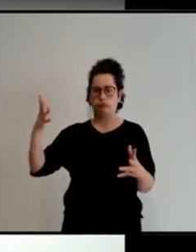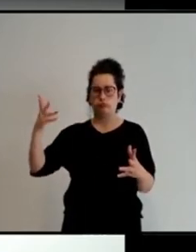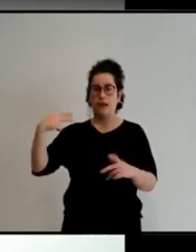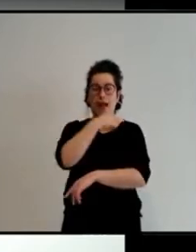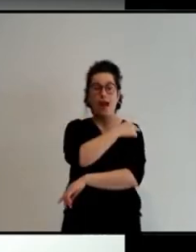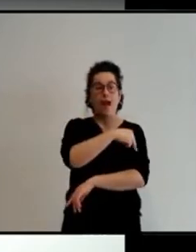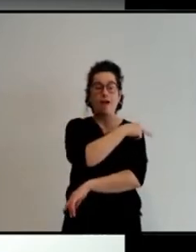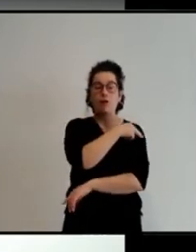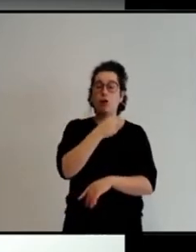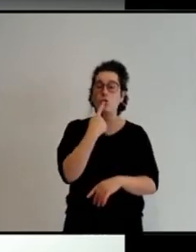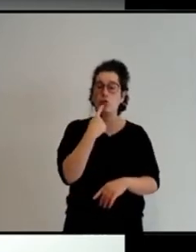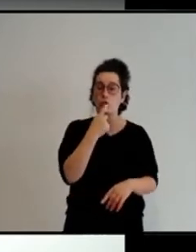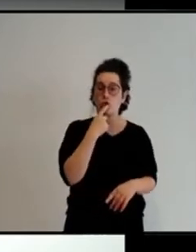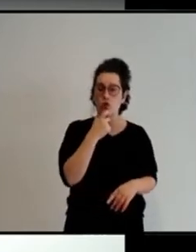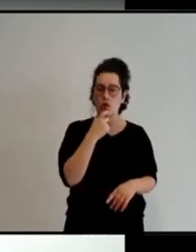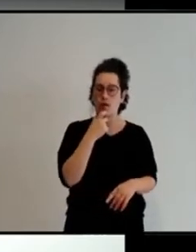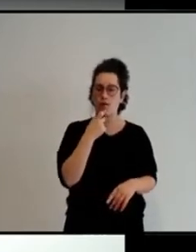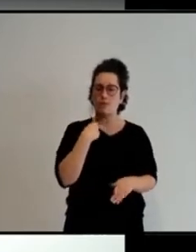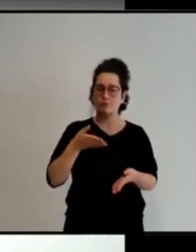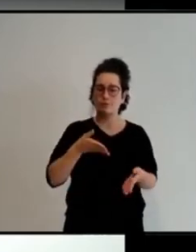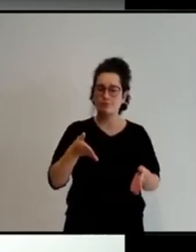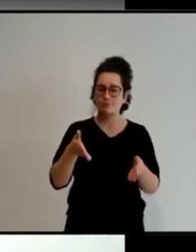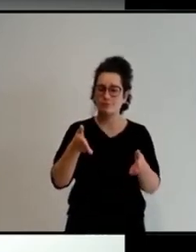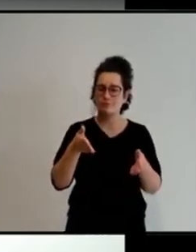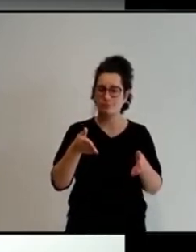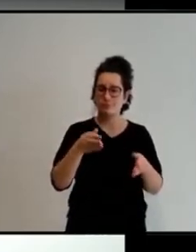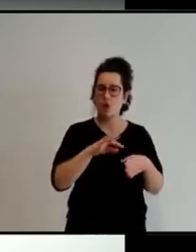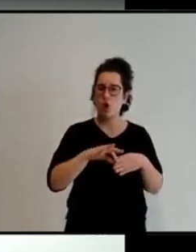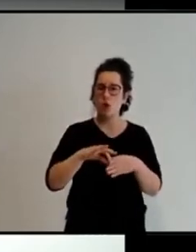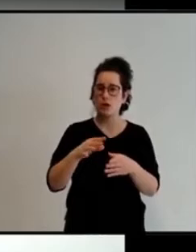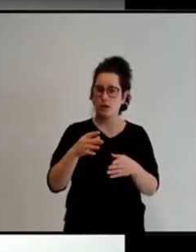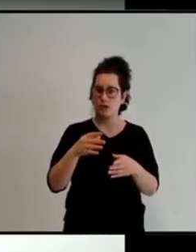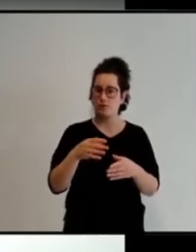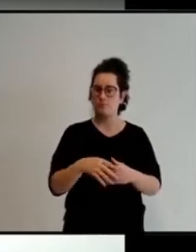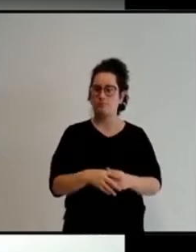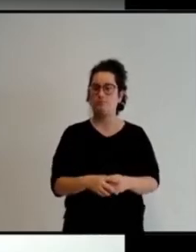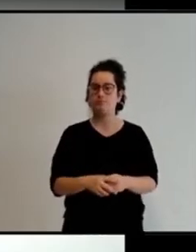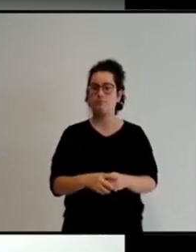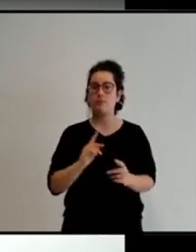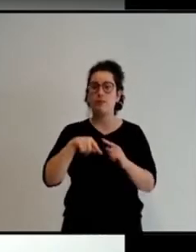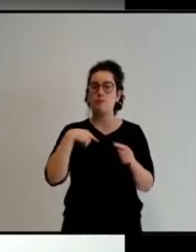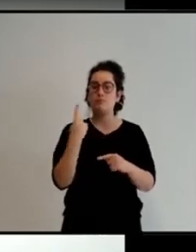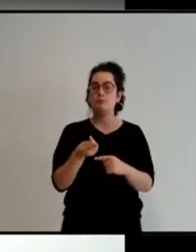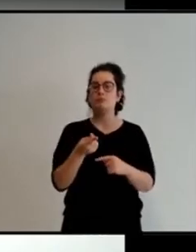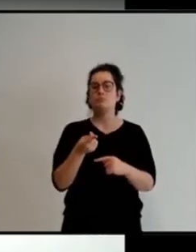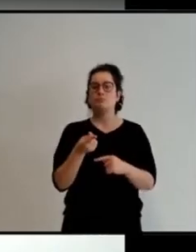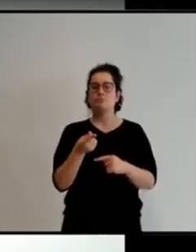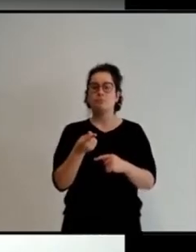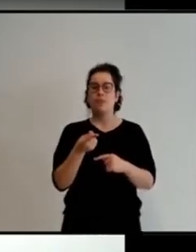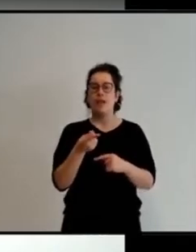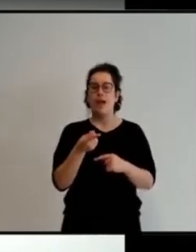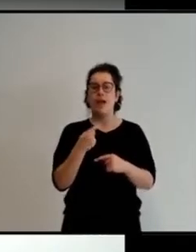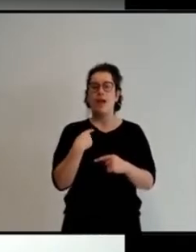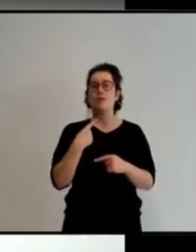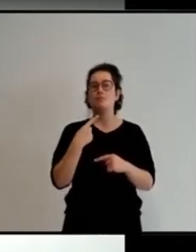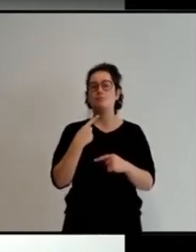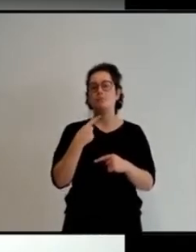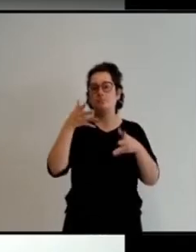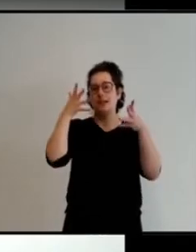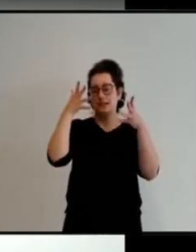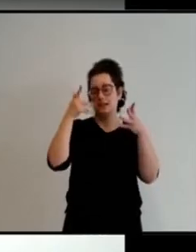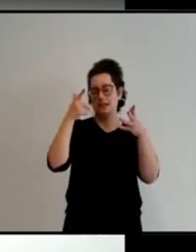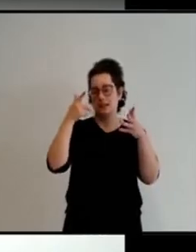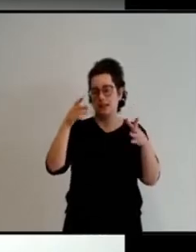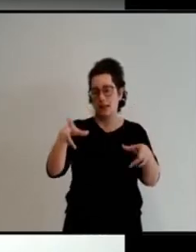Llegué a la Cruz Roja y la Cruz Roja me mandó a la asistencia social. Solicité asilo.